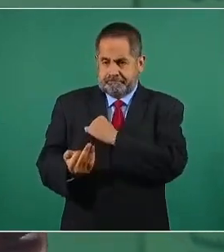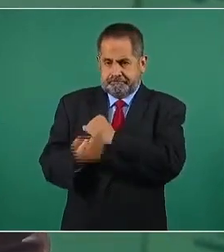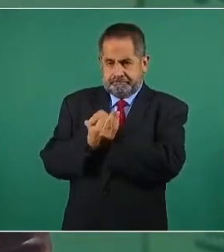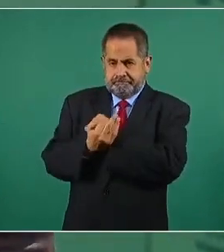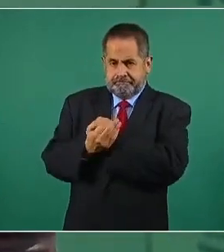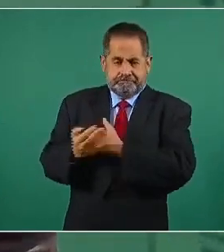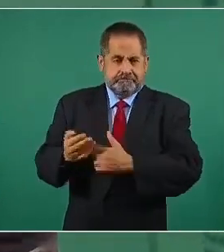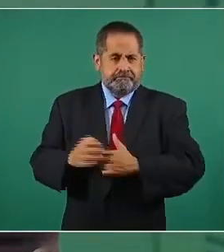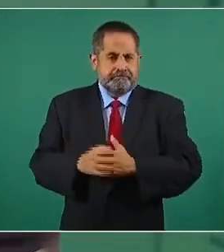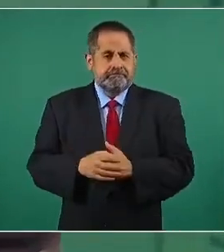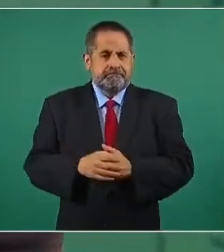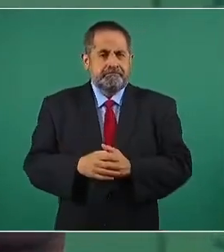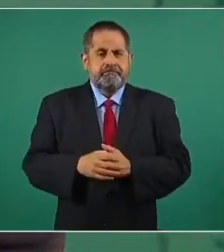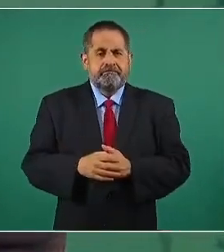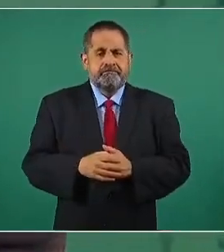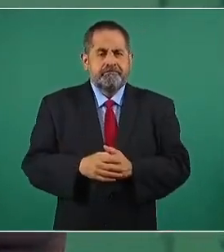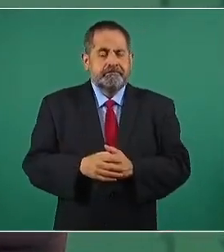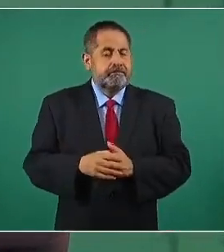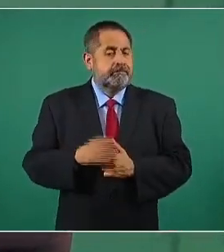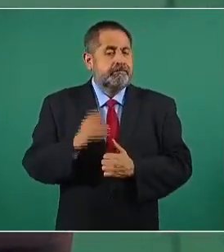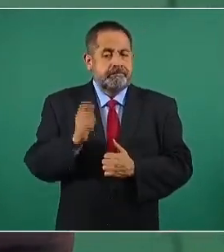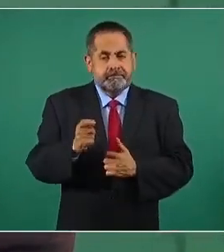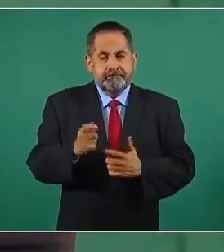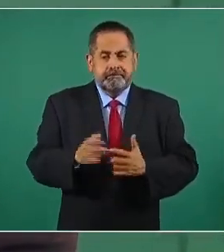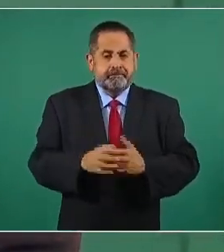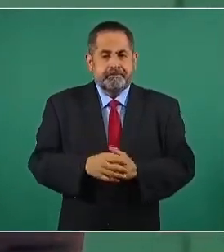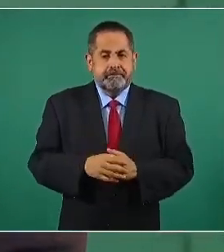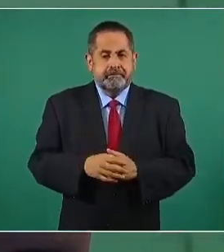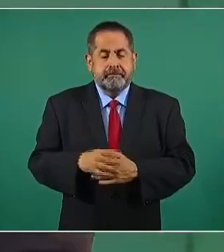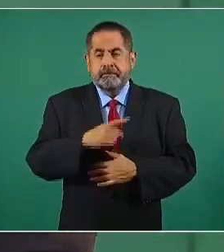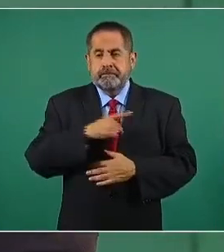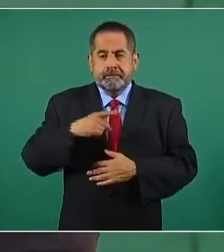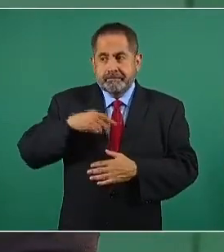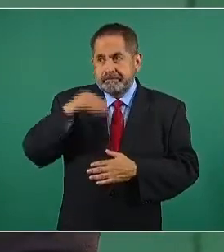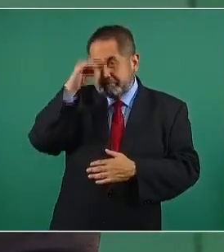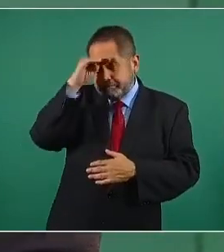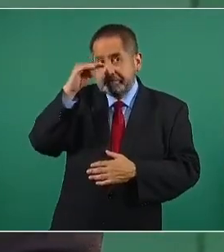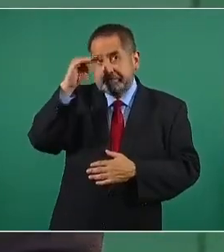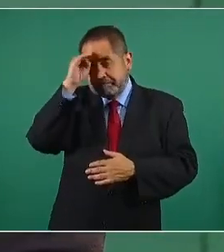No estemos pensándolo mucho.